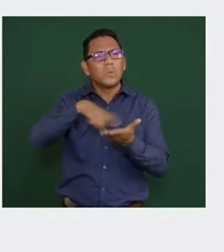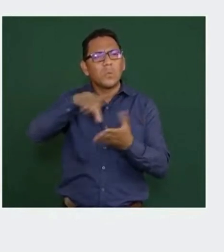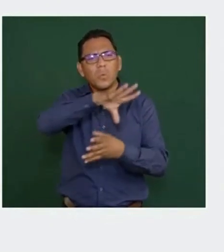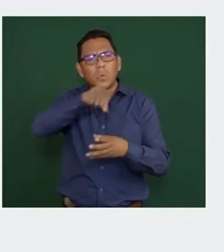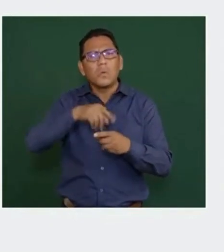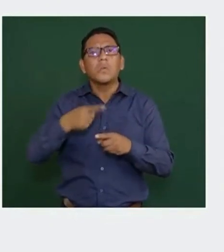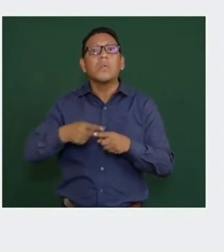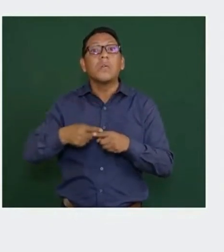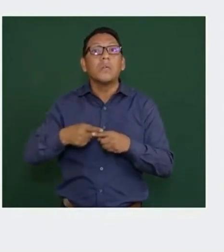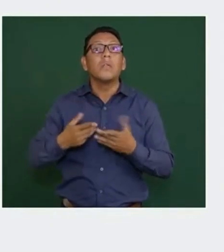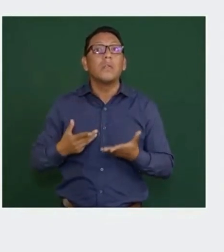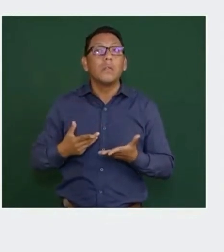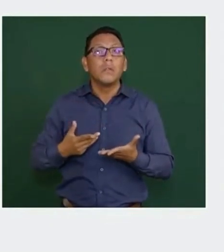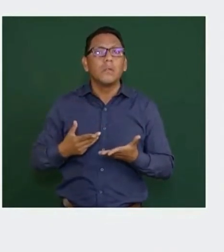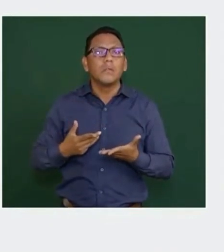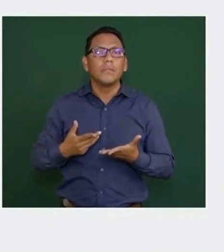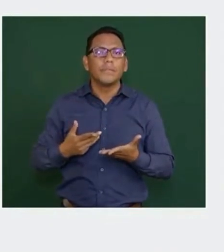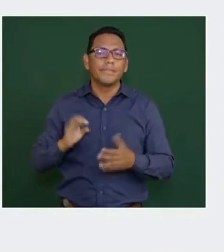El gobierno,